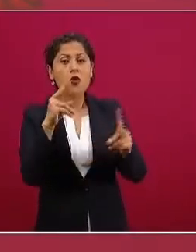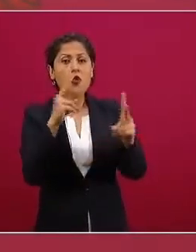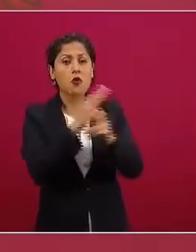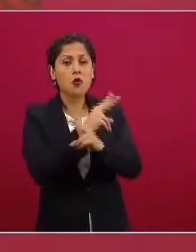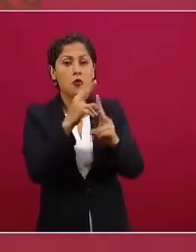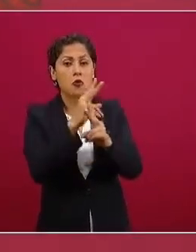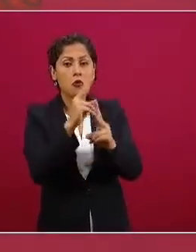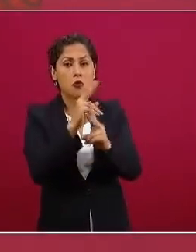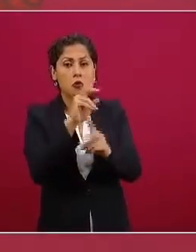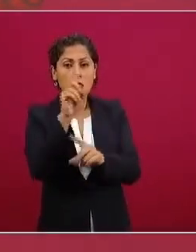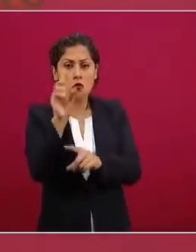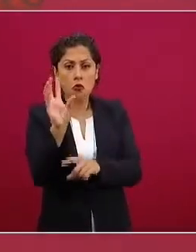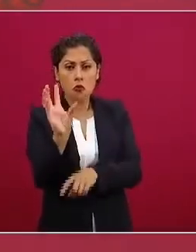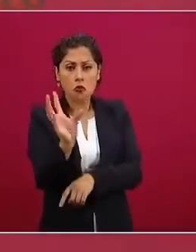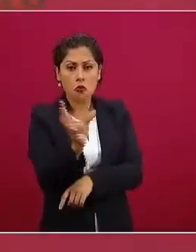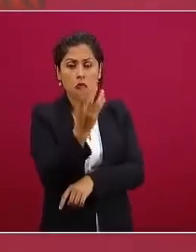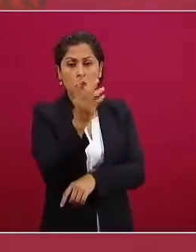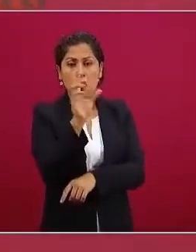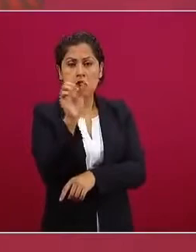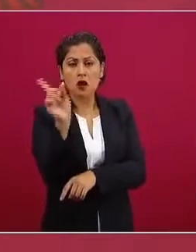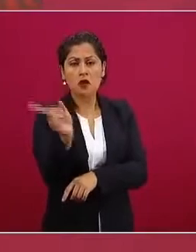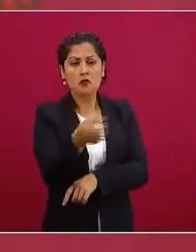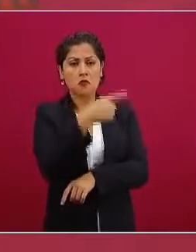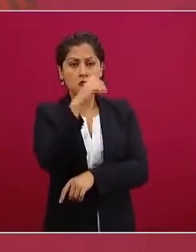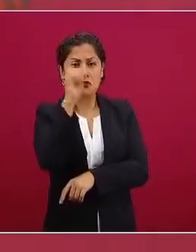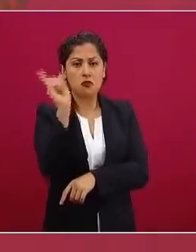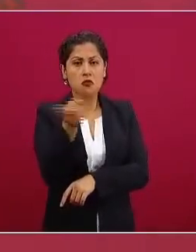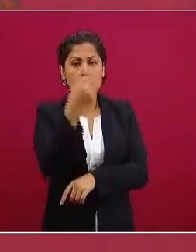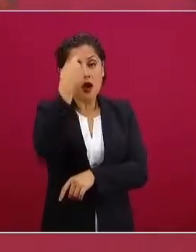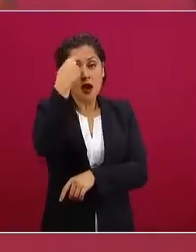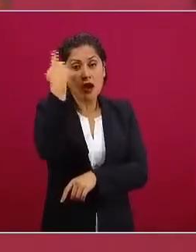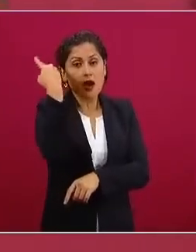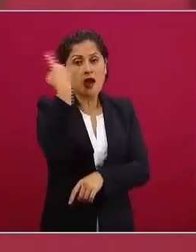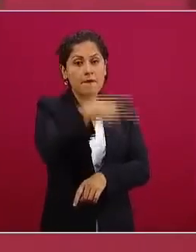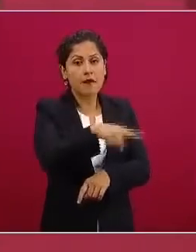eólica imagínense en la rumorosa